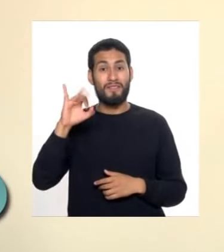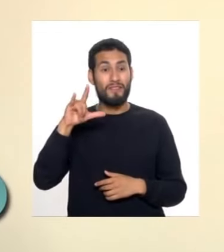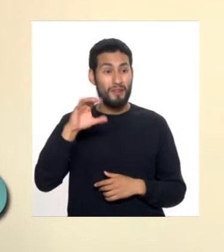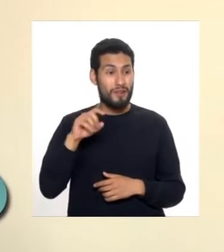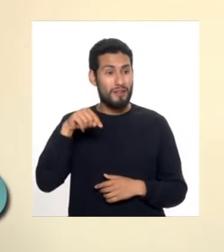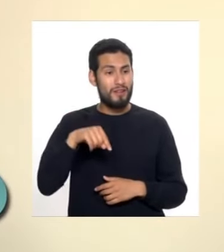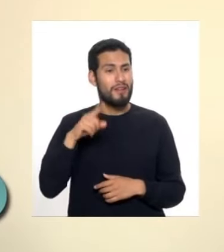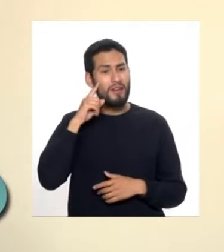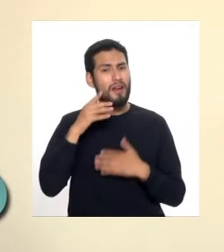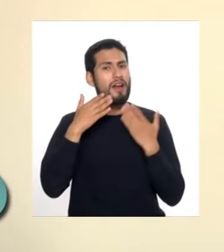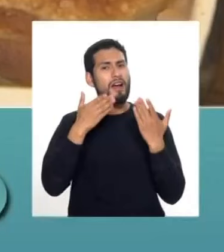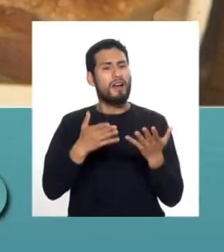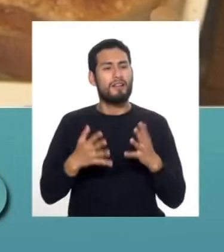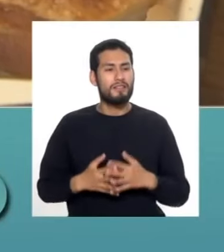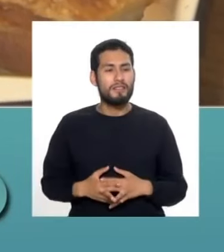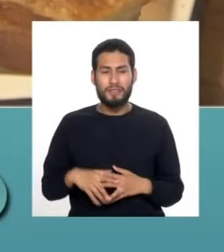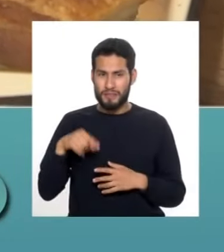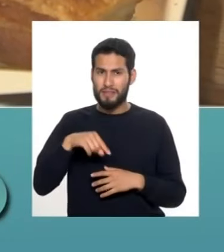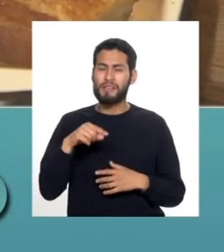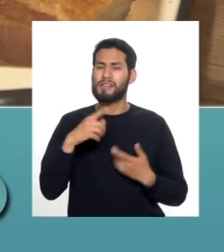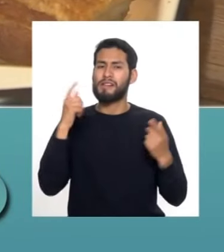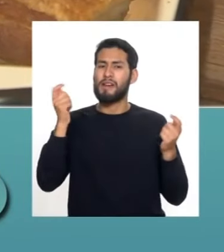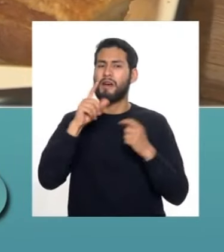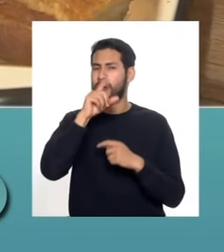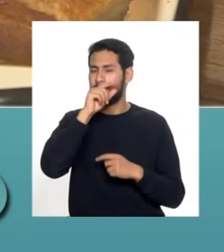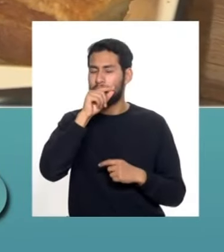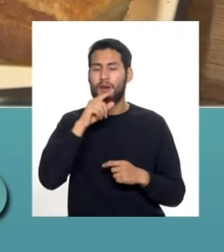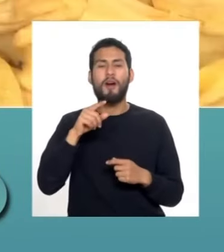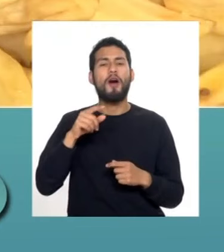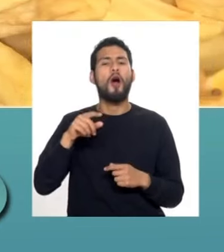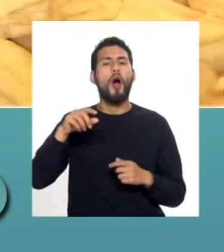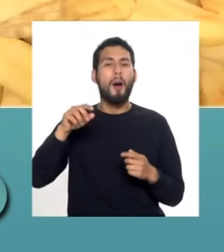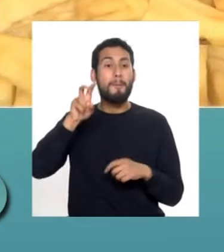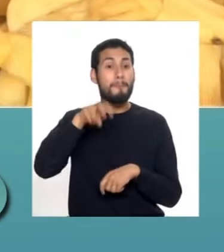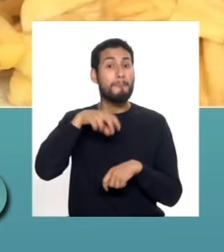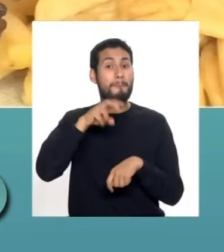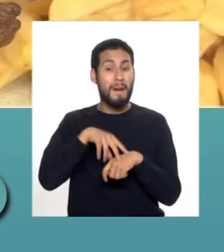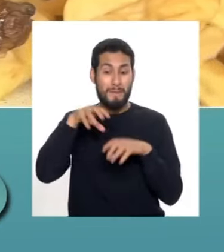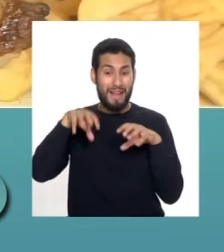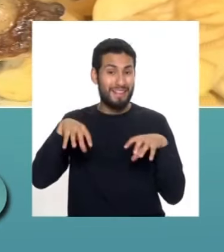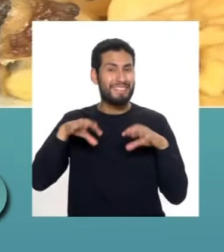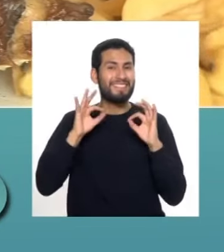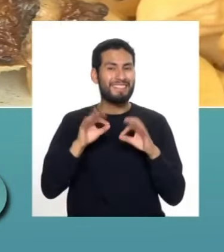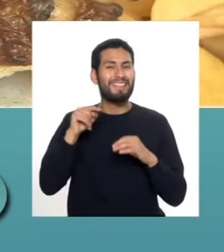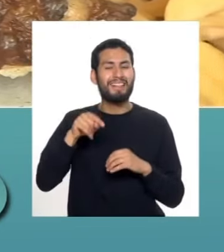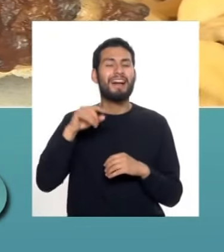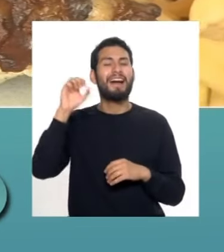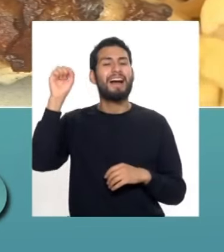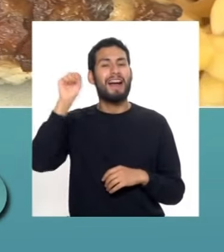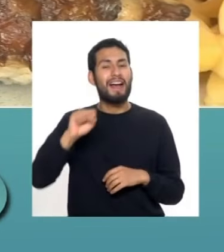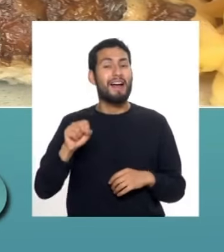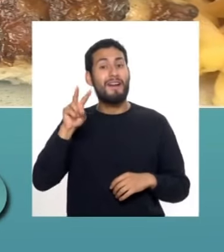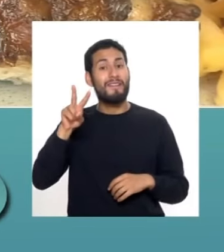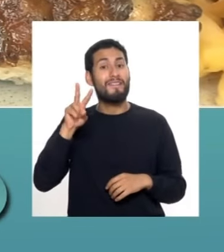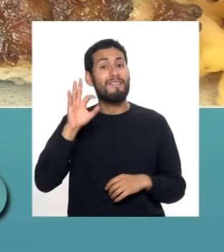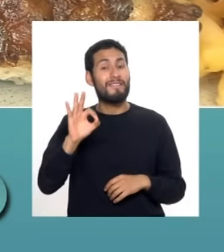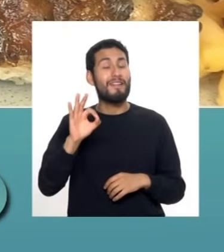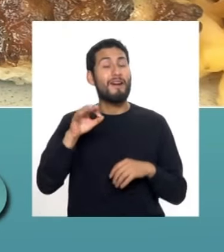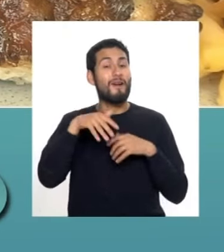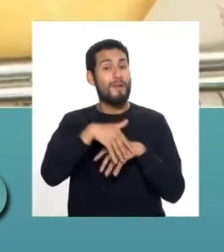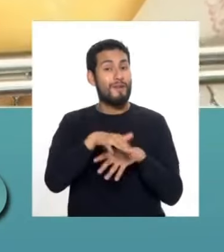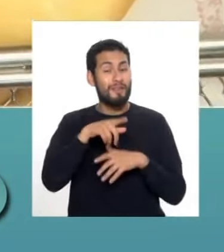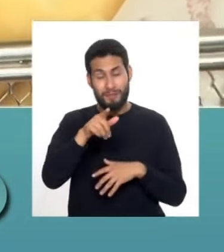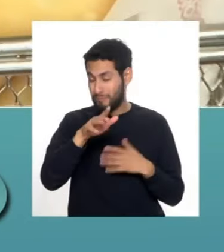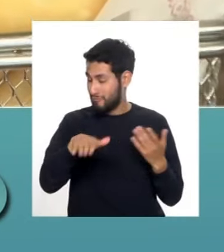organizando este festival Pollito con Papas, que lo vamos a poder disfrutar este sábado 29 de julio. Así que están